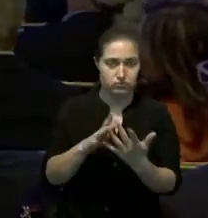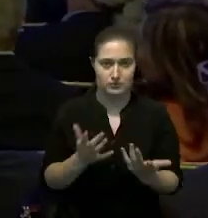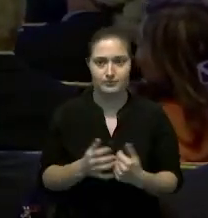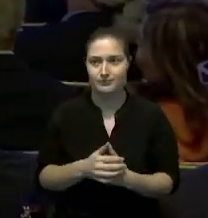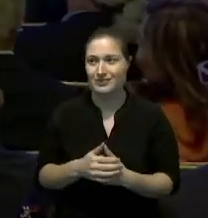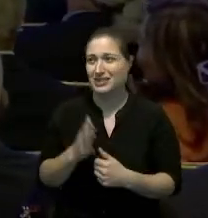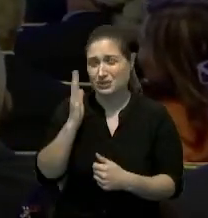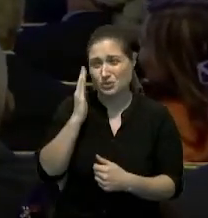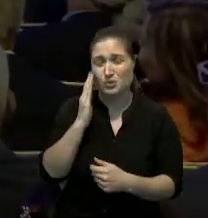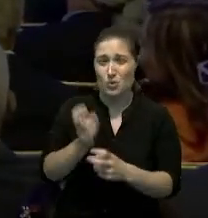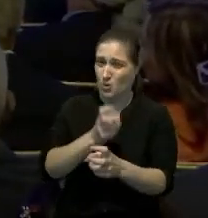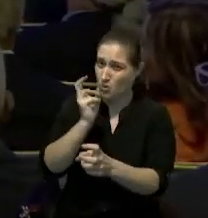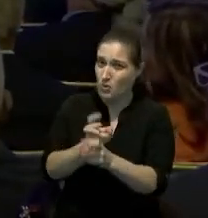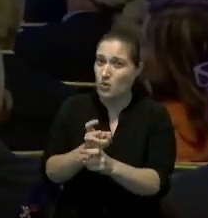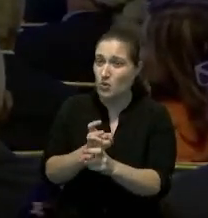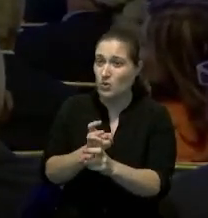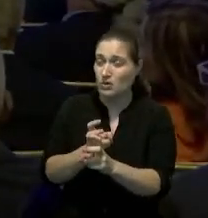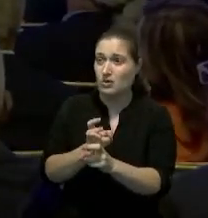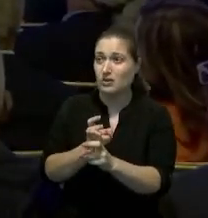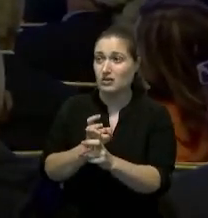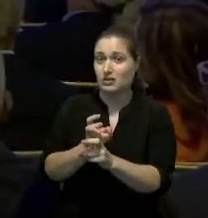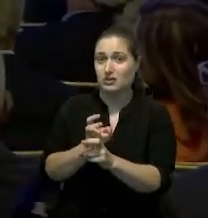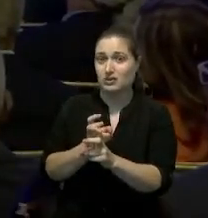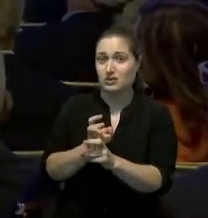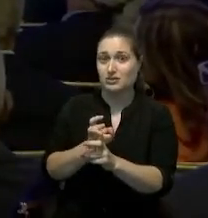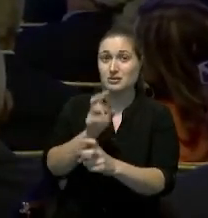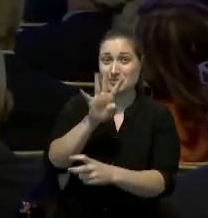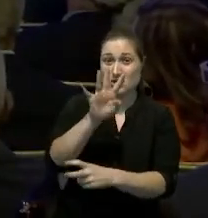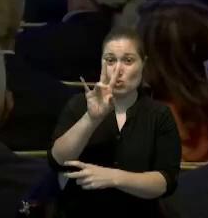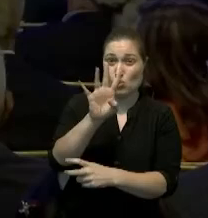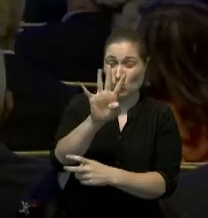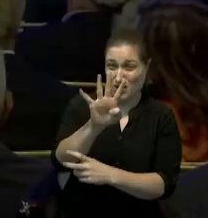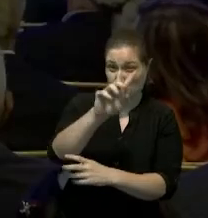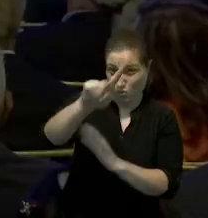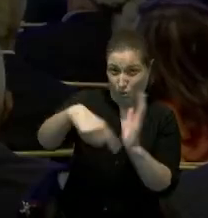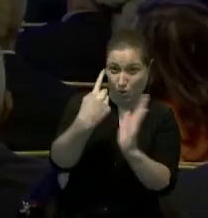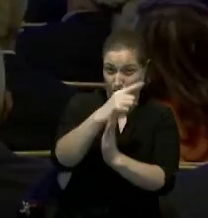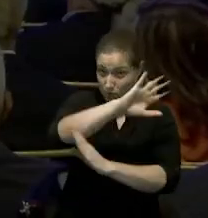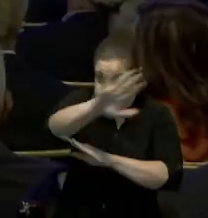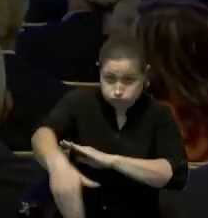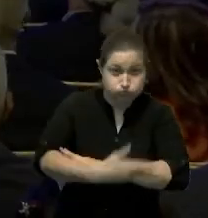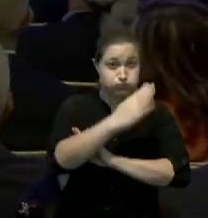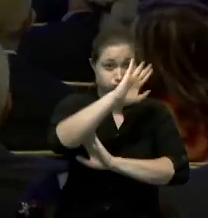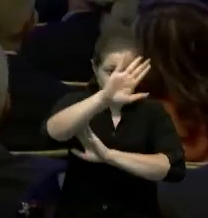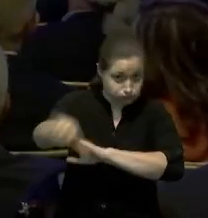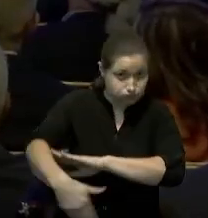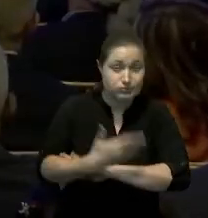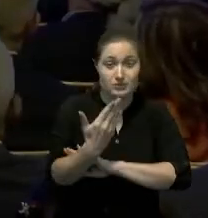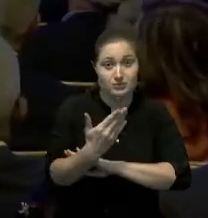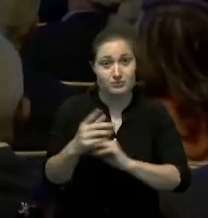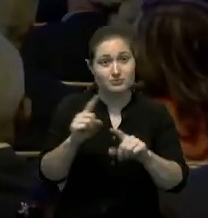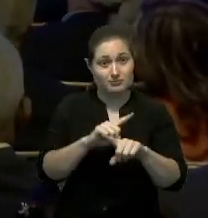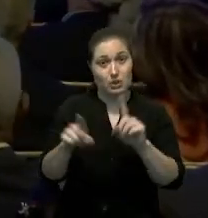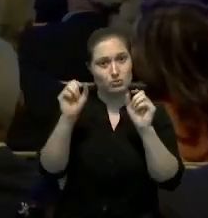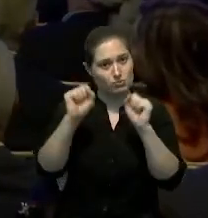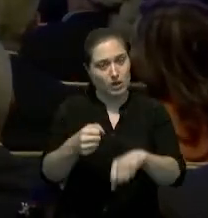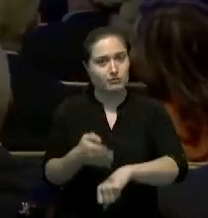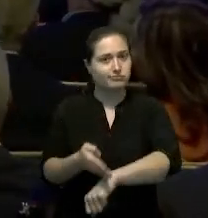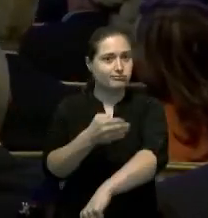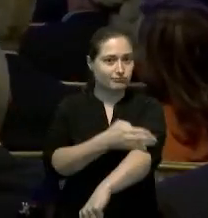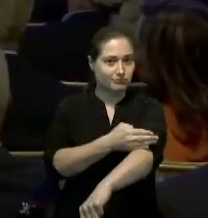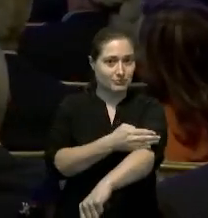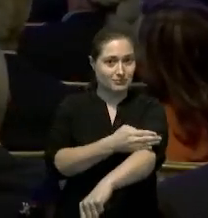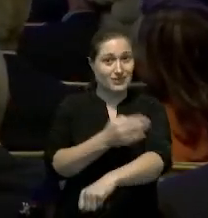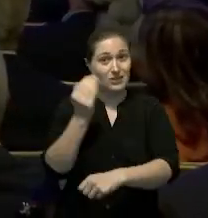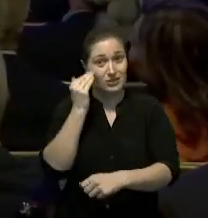difícil que es con 24 horas para tratar de prevenir también los suicidios que es un tema que aumentaron en todo